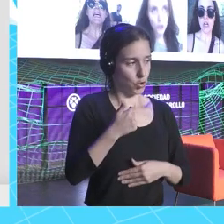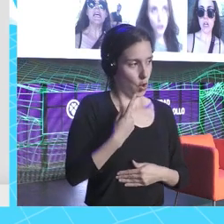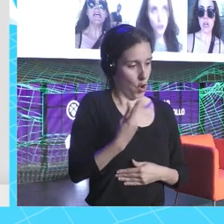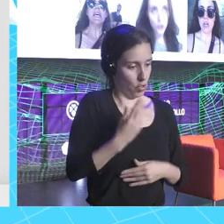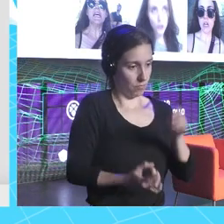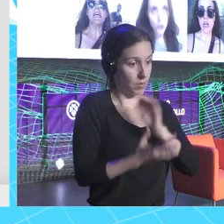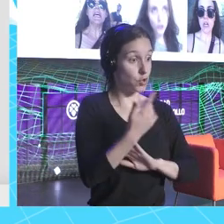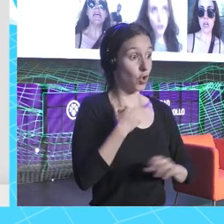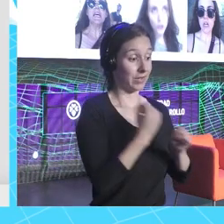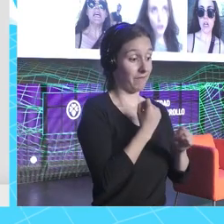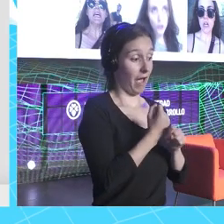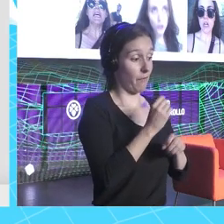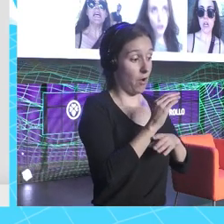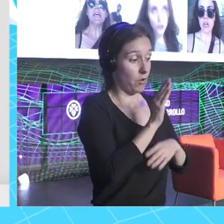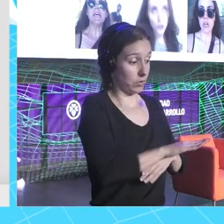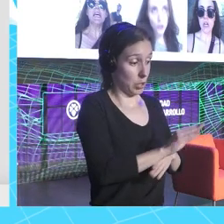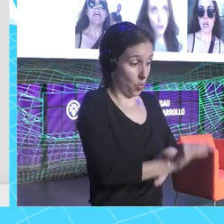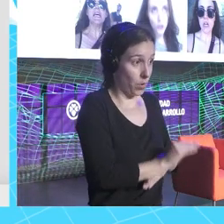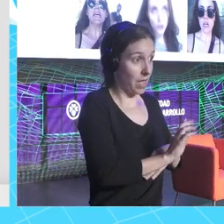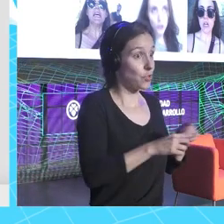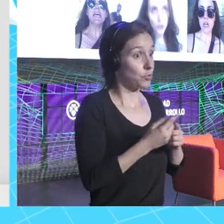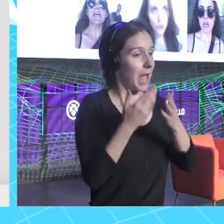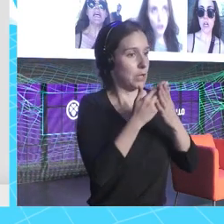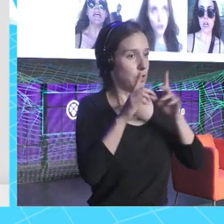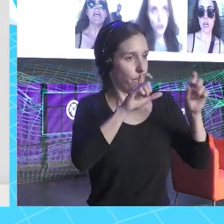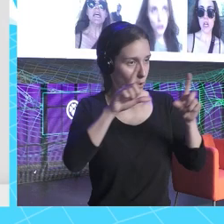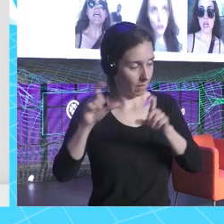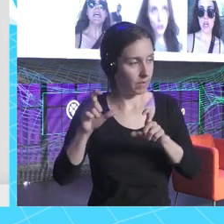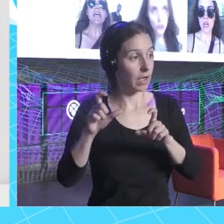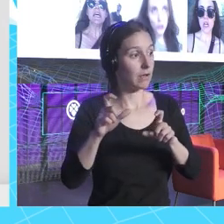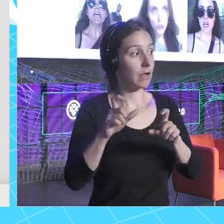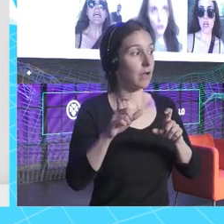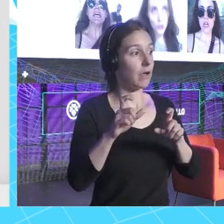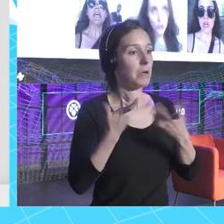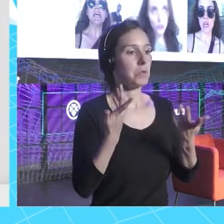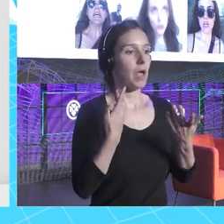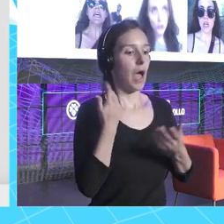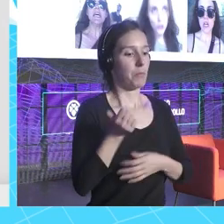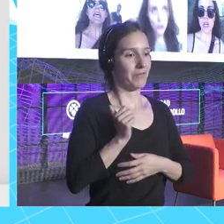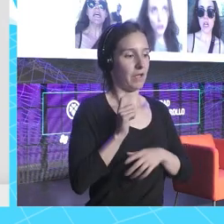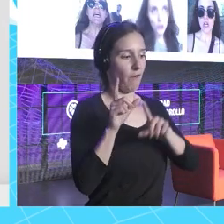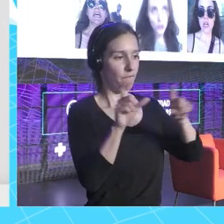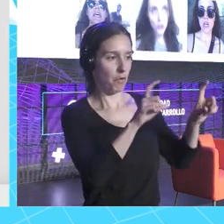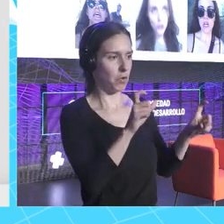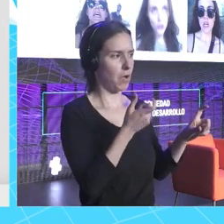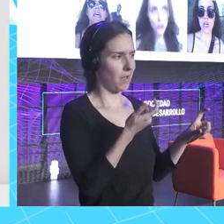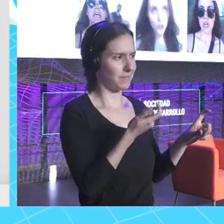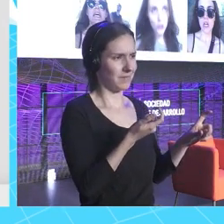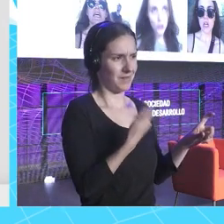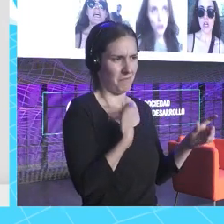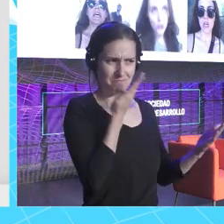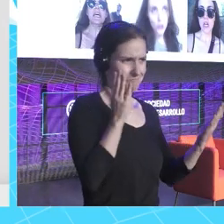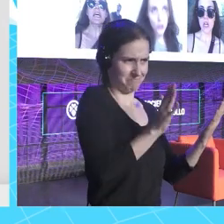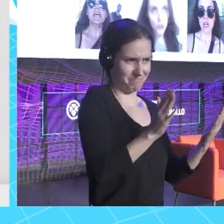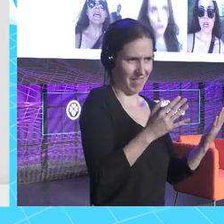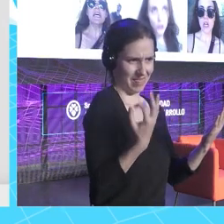niñera, estaba estudiando foto y demás, hacíamos fotos. Le echábamos cara, porque para mí siempre la clave está